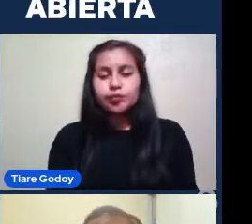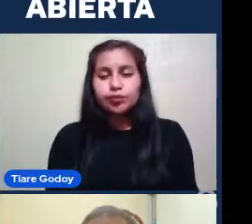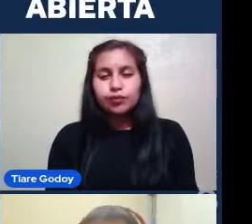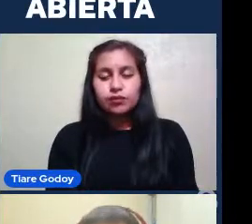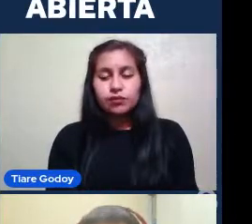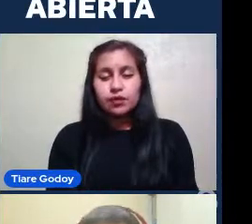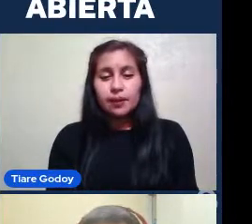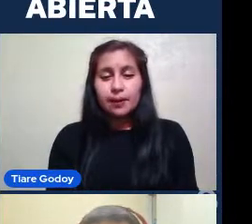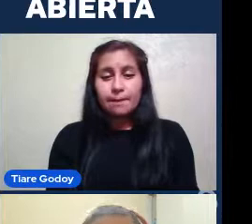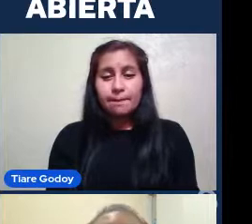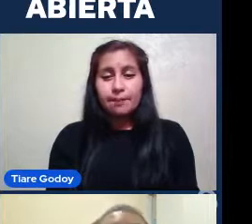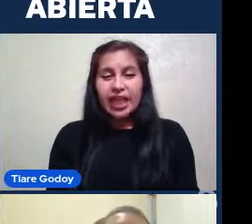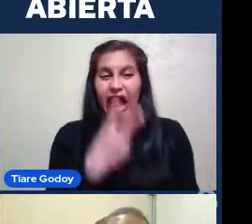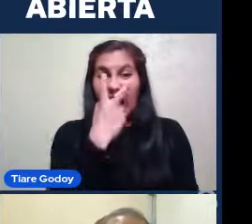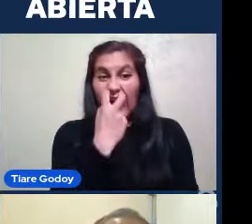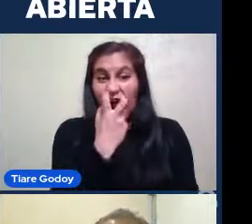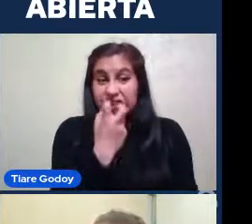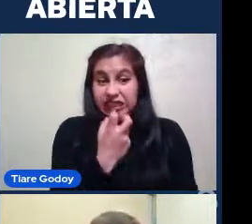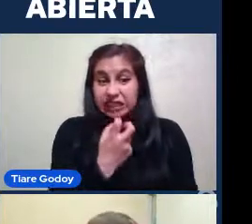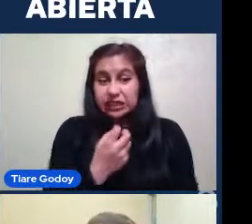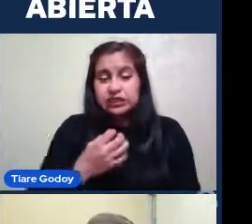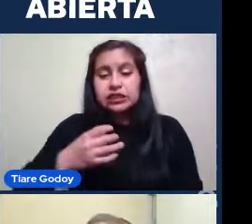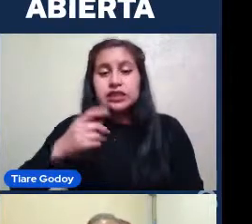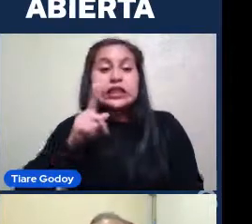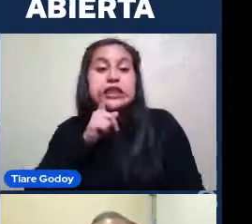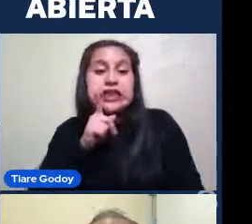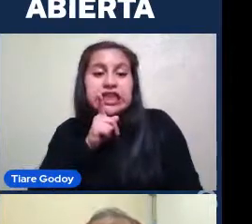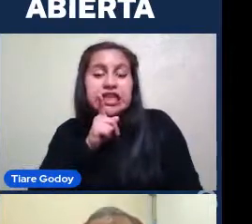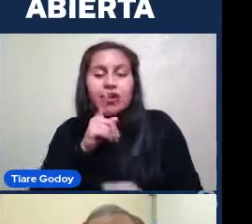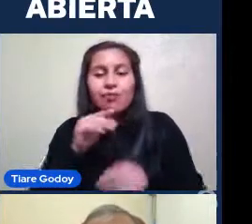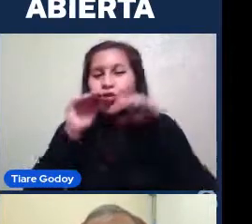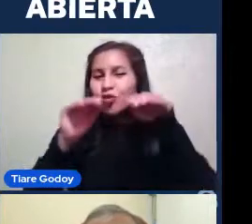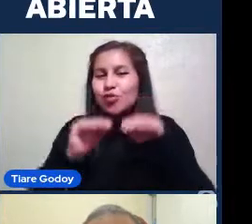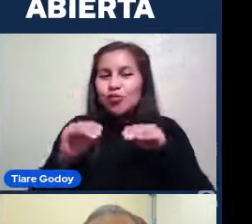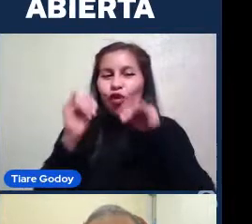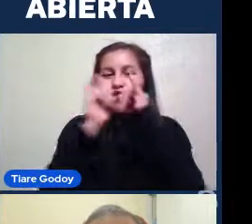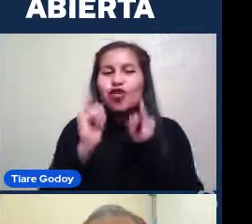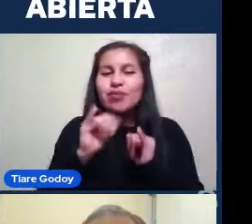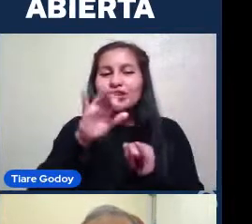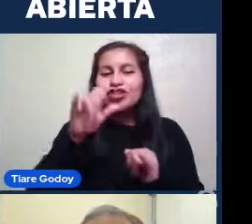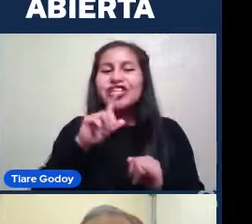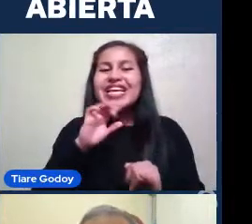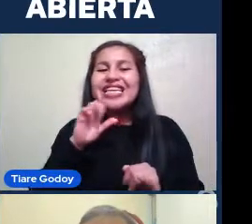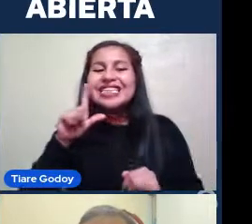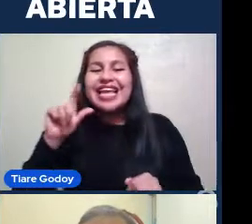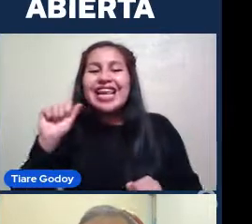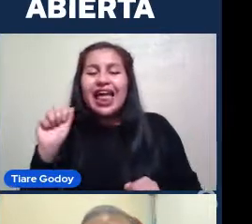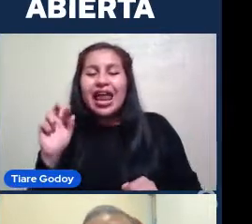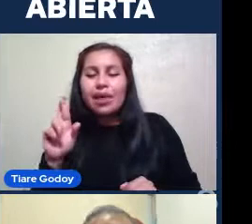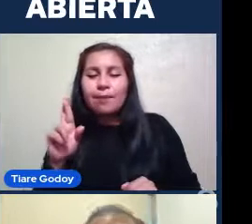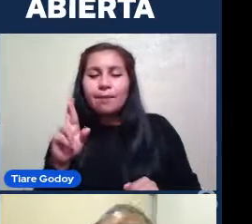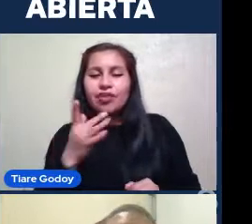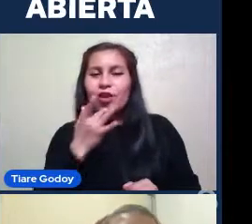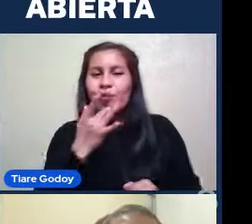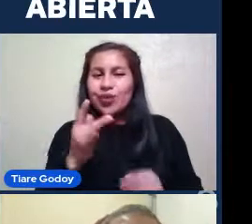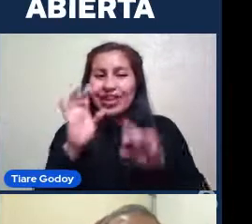Tienen Gas Y por lo tanto Tienen formación Estelar Dado que Las estrellas Se forman En regiones Donde hay Mucho gas Y estas regiones